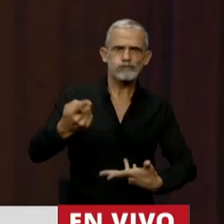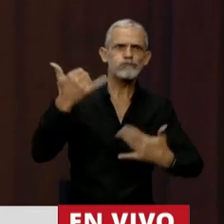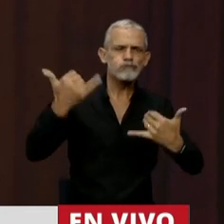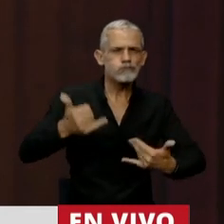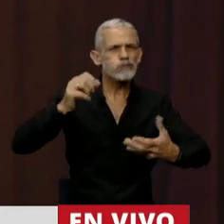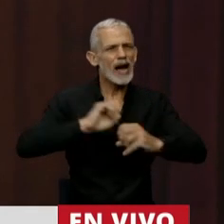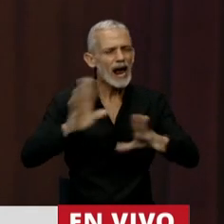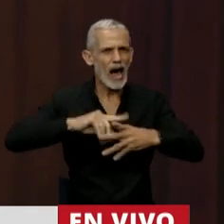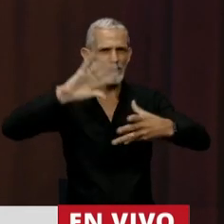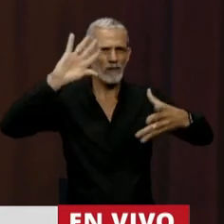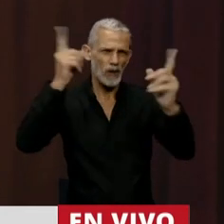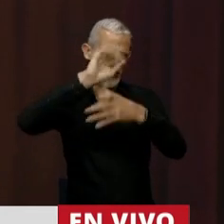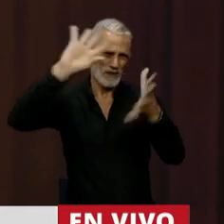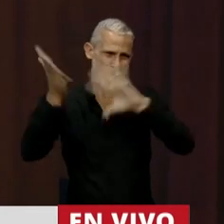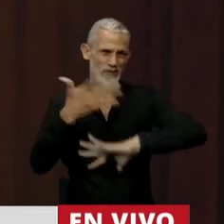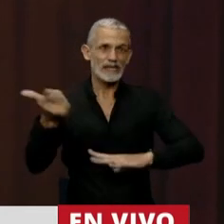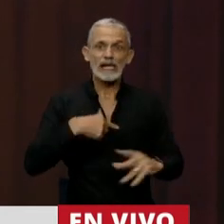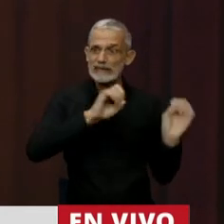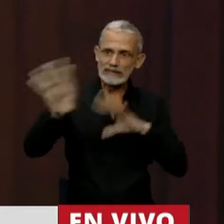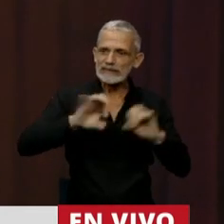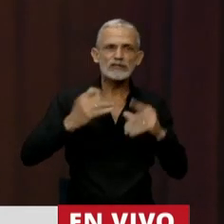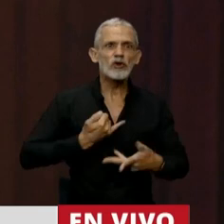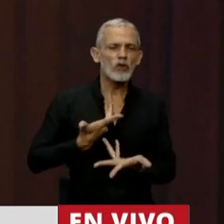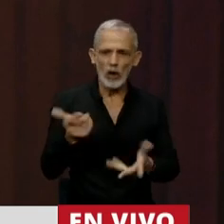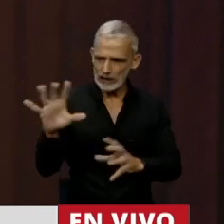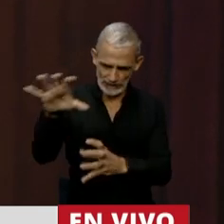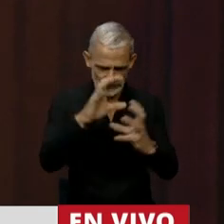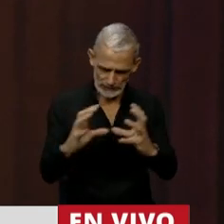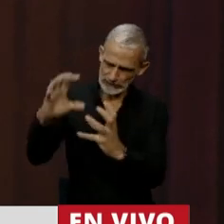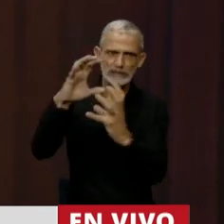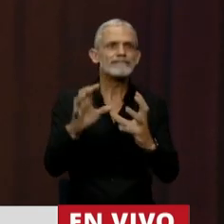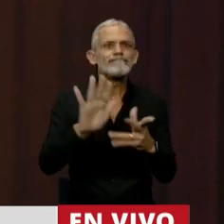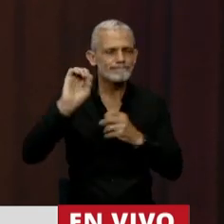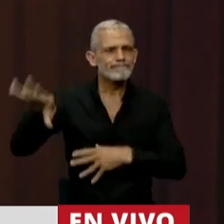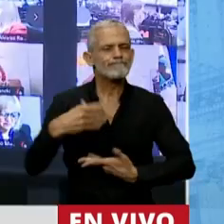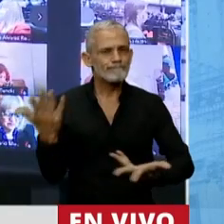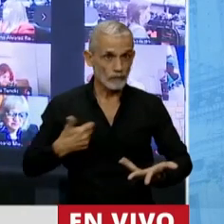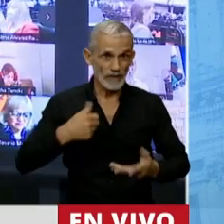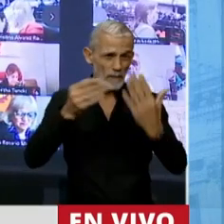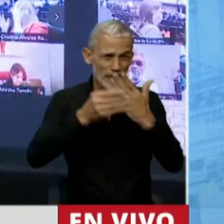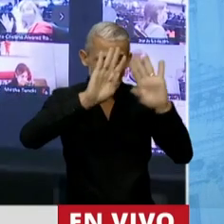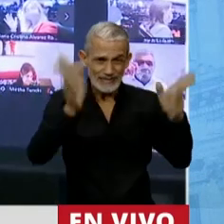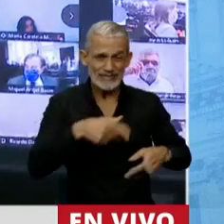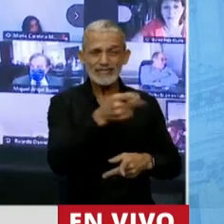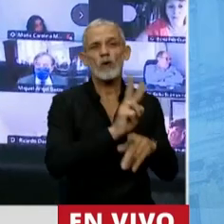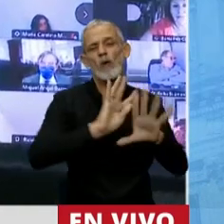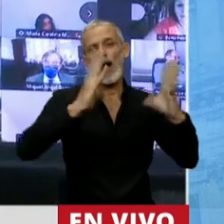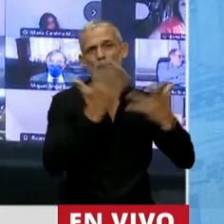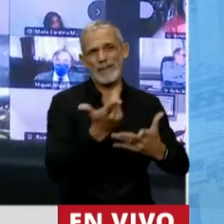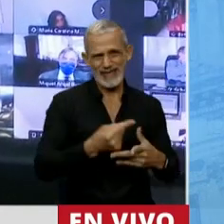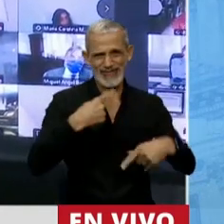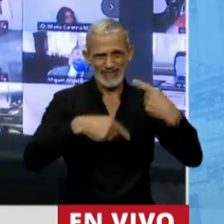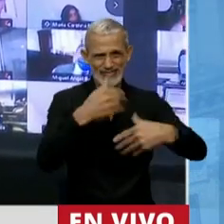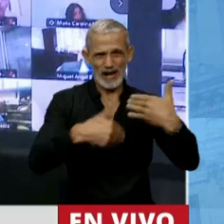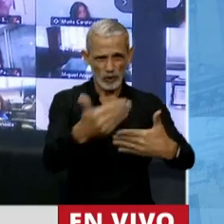ambientales en materia de disposición final de residuos. Miren, con datos que surgen del propio Ministerio de Ambiente y Desarrollo